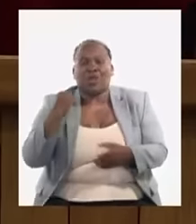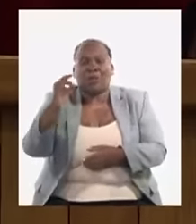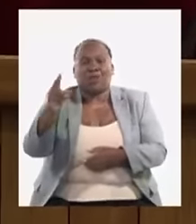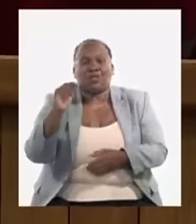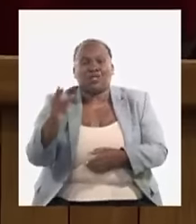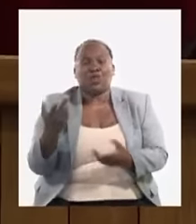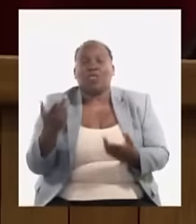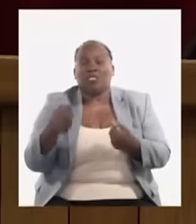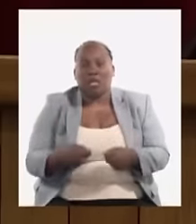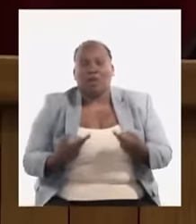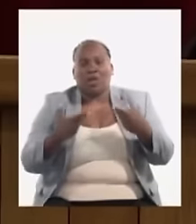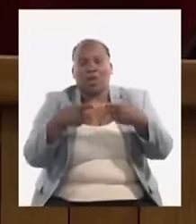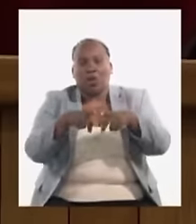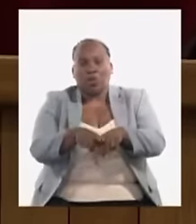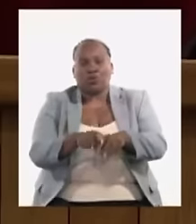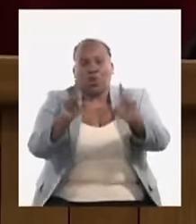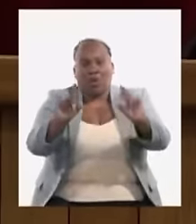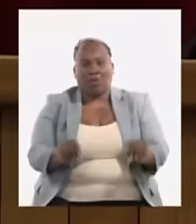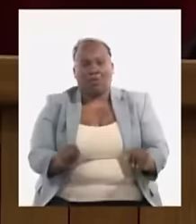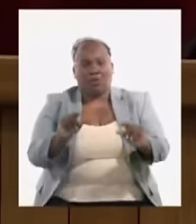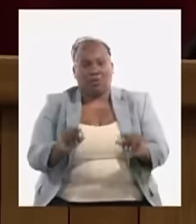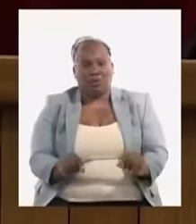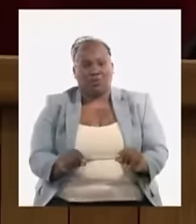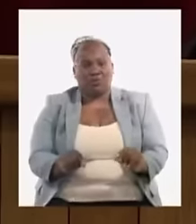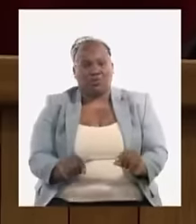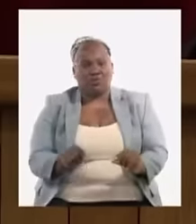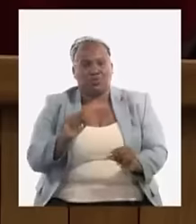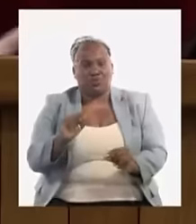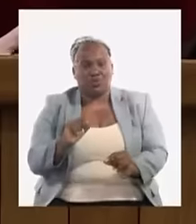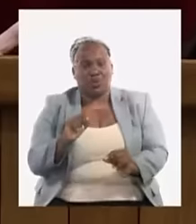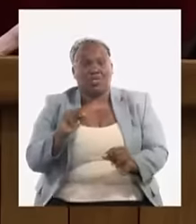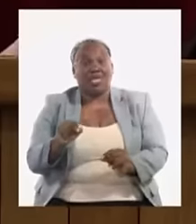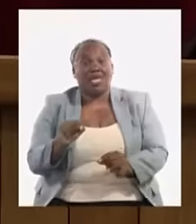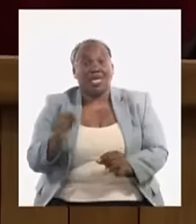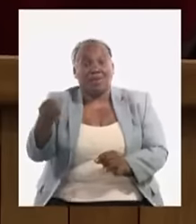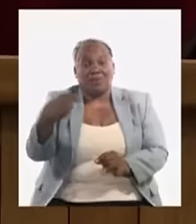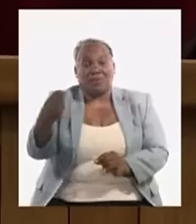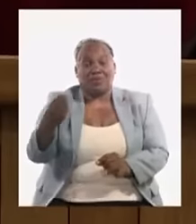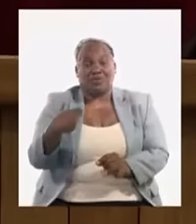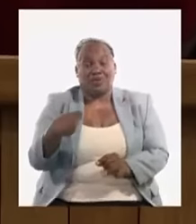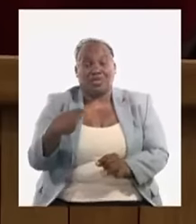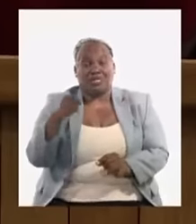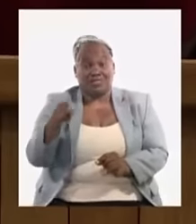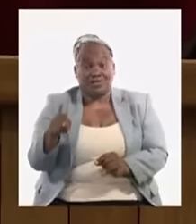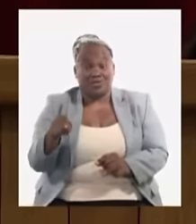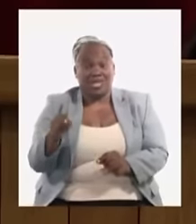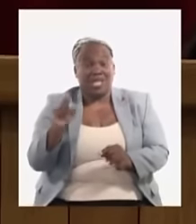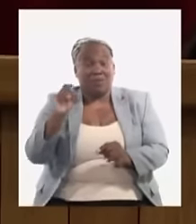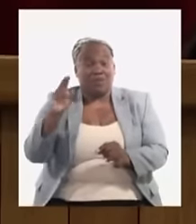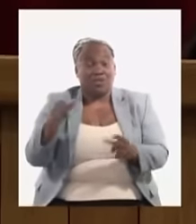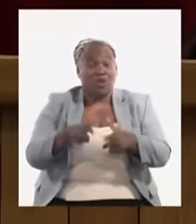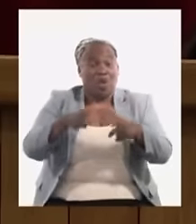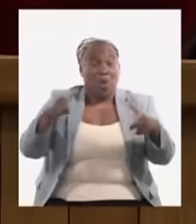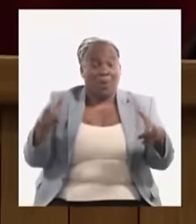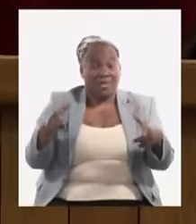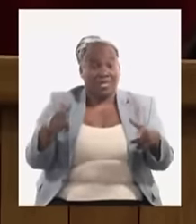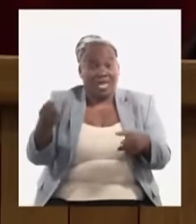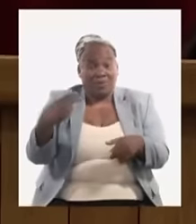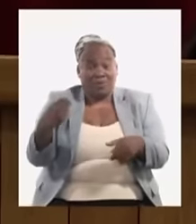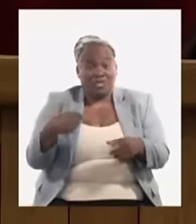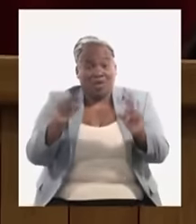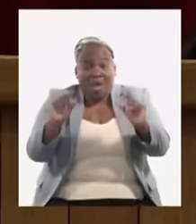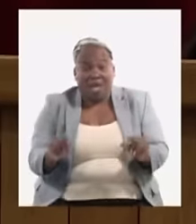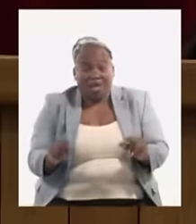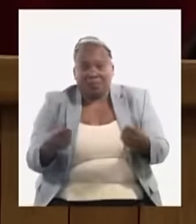acompañado de una disminución sensible de las importaciones. Y por tanto, esto agudiza ese desbarancio.